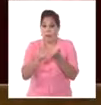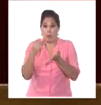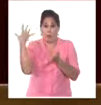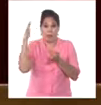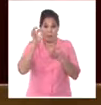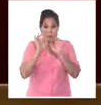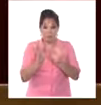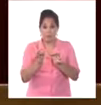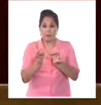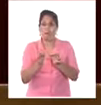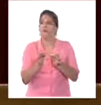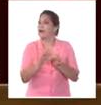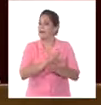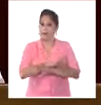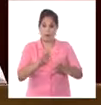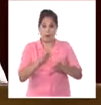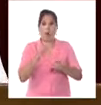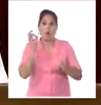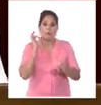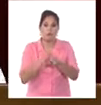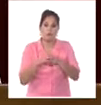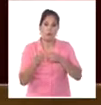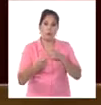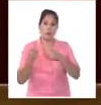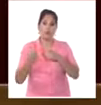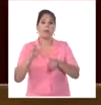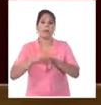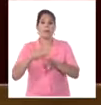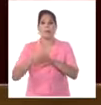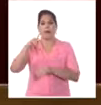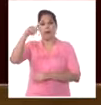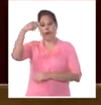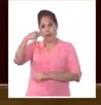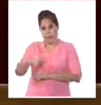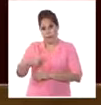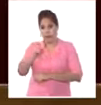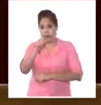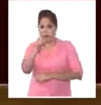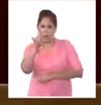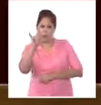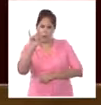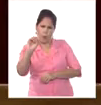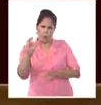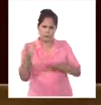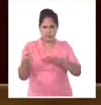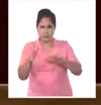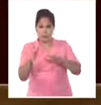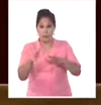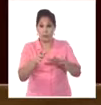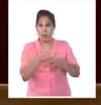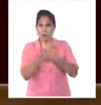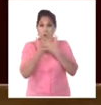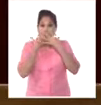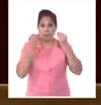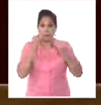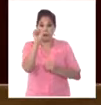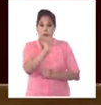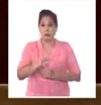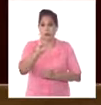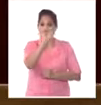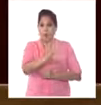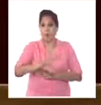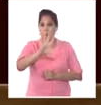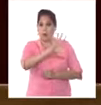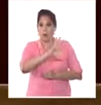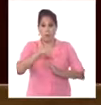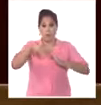guerra económica se convirtieron en leyes. En los 90, cuando se desmoronó el socialismo en Europa y